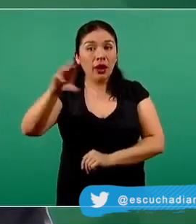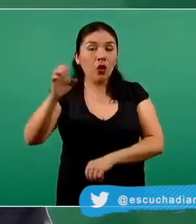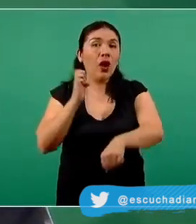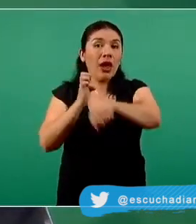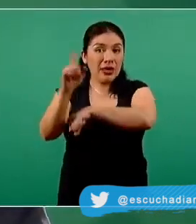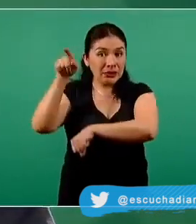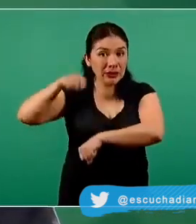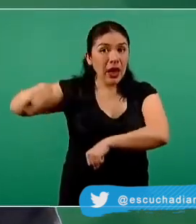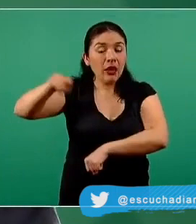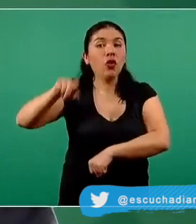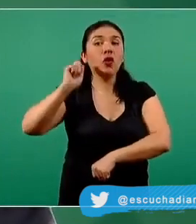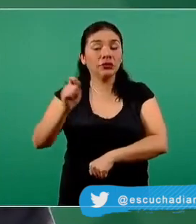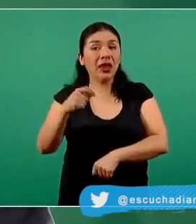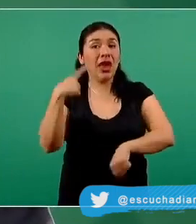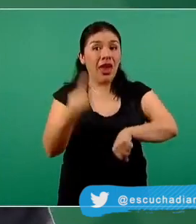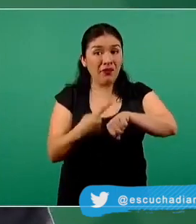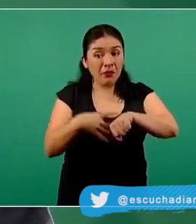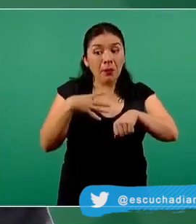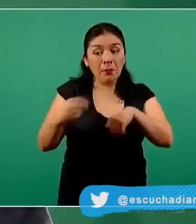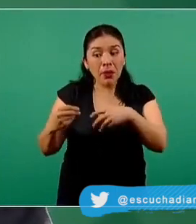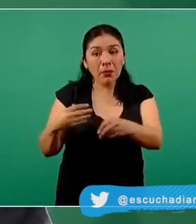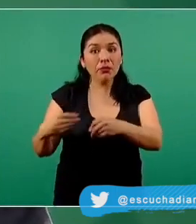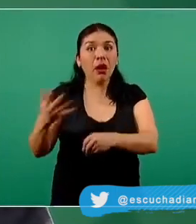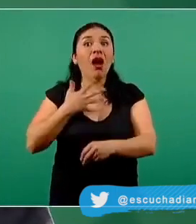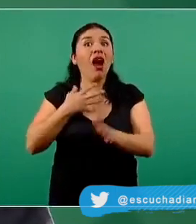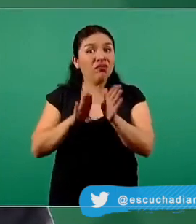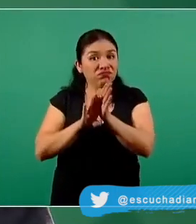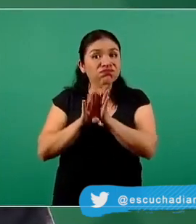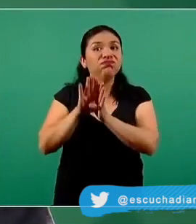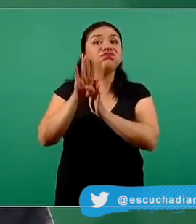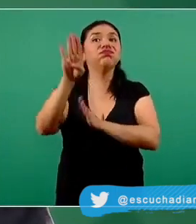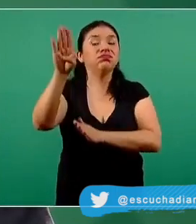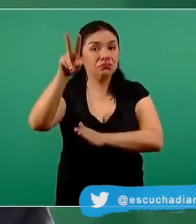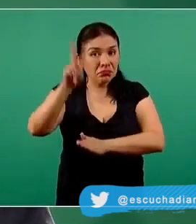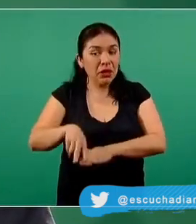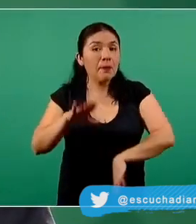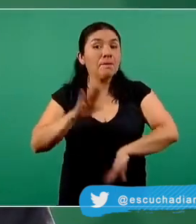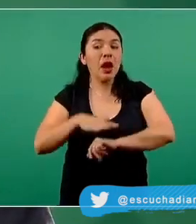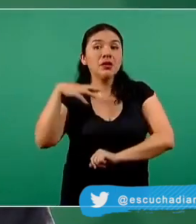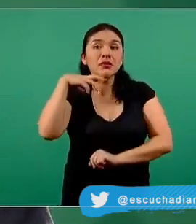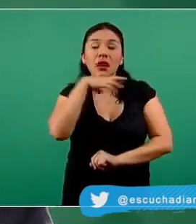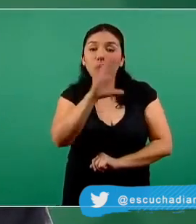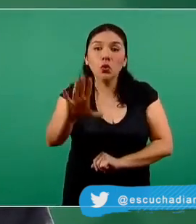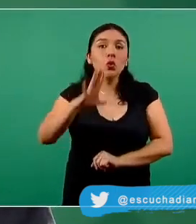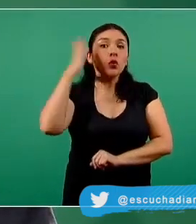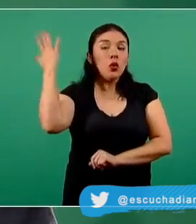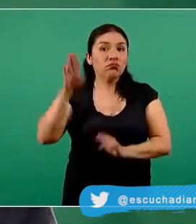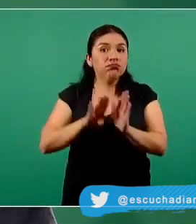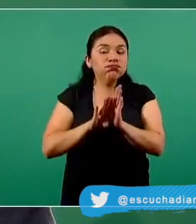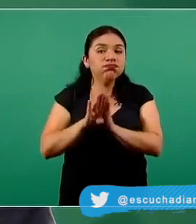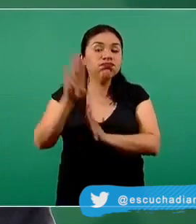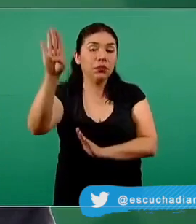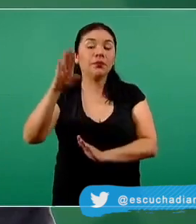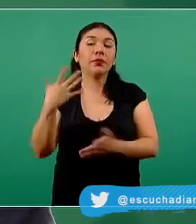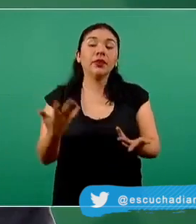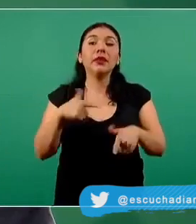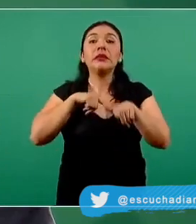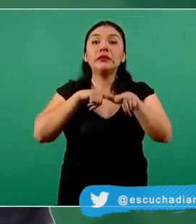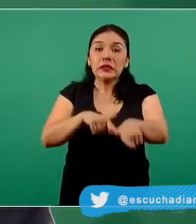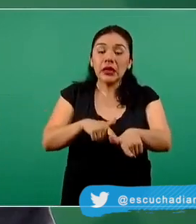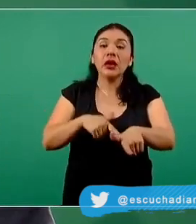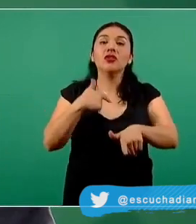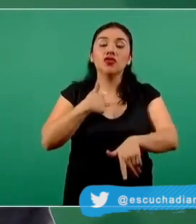entidad federativa en donde la epidemia si va a la alza y va a una velocidad considerable seguimos